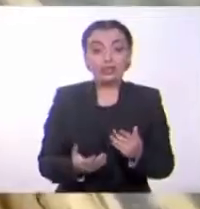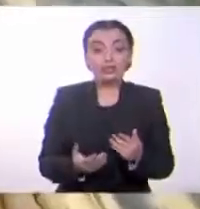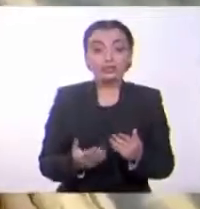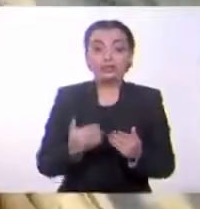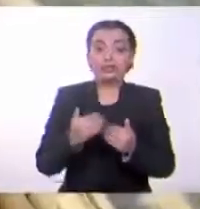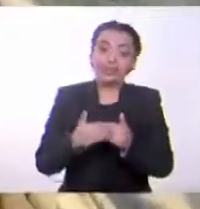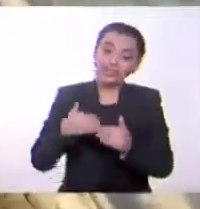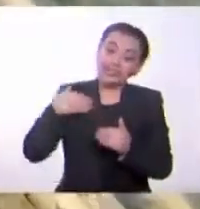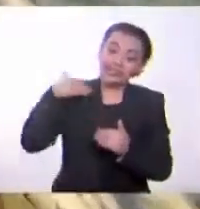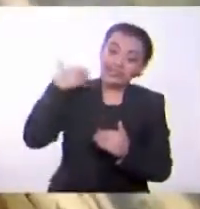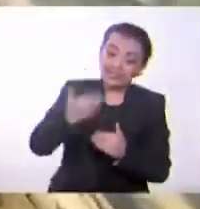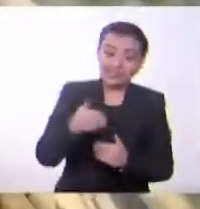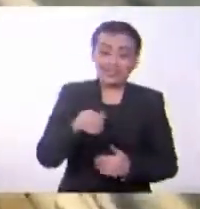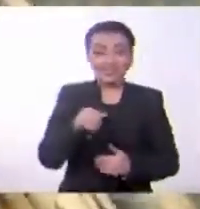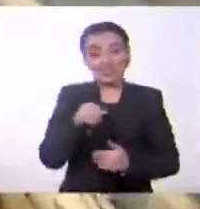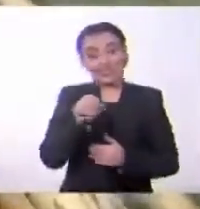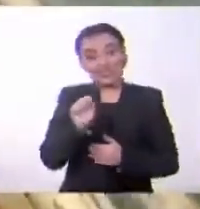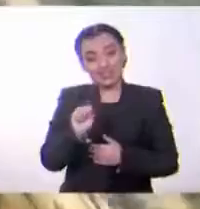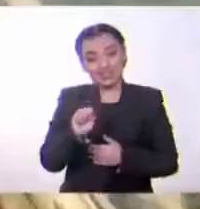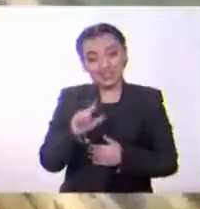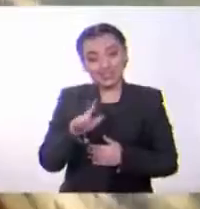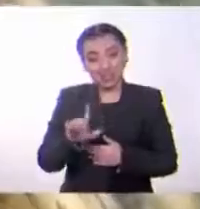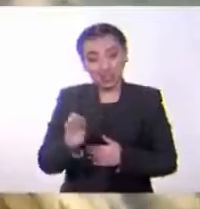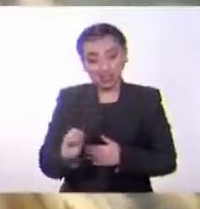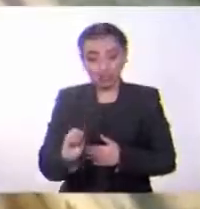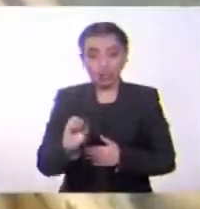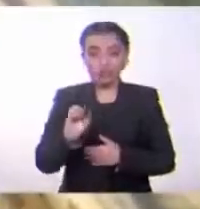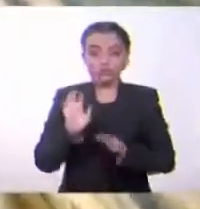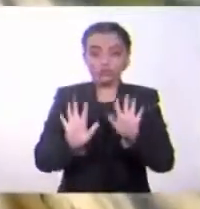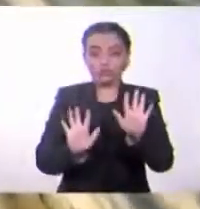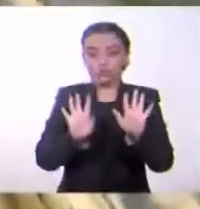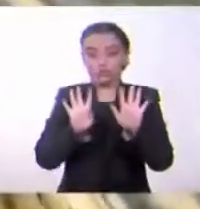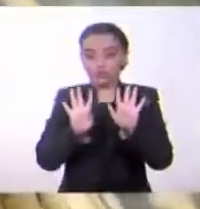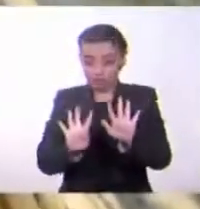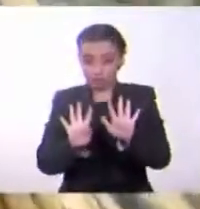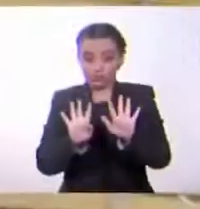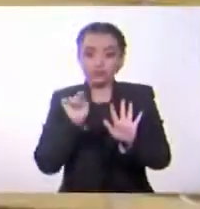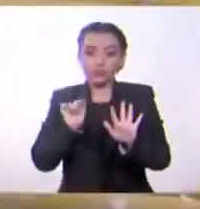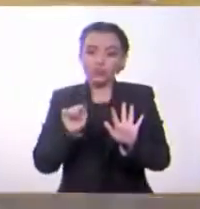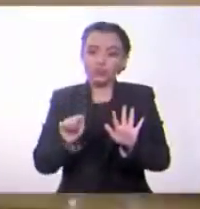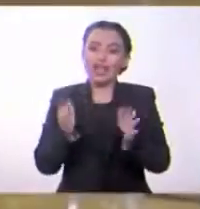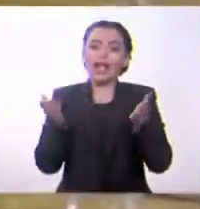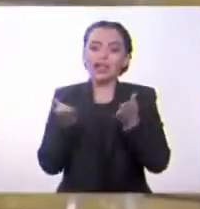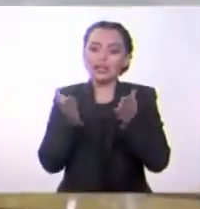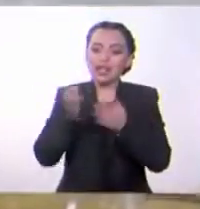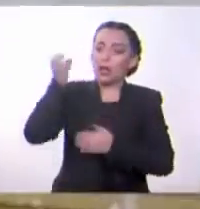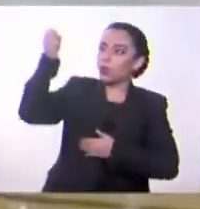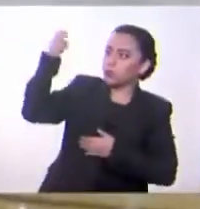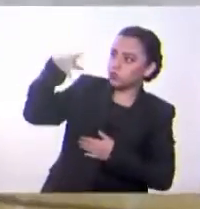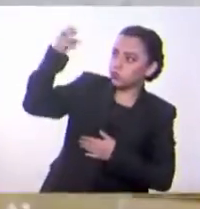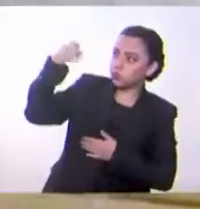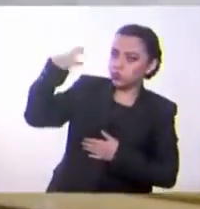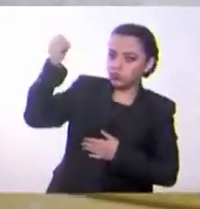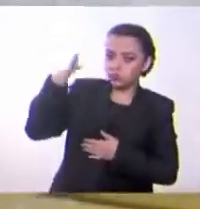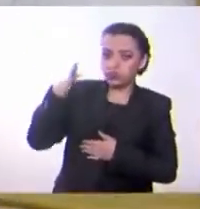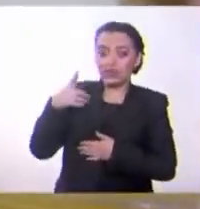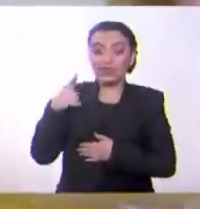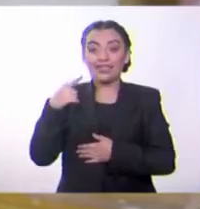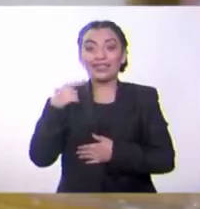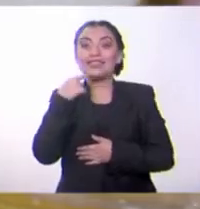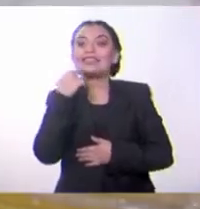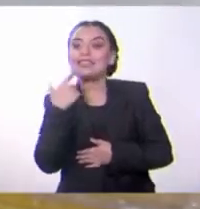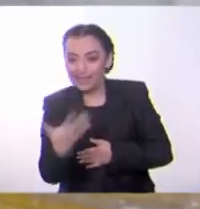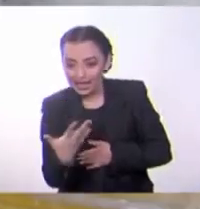la carrera por fabricar las mejores bombillas o cocos estaba en pleno auge. Adivinen quién apareció ahí. Sí,